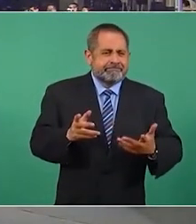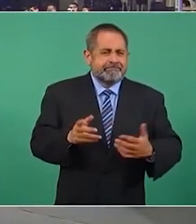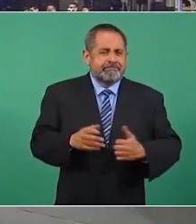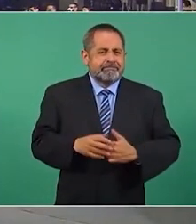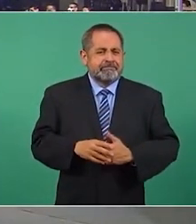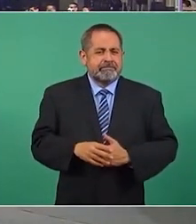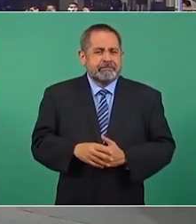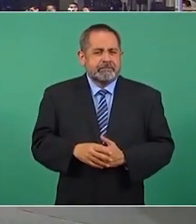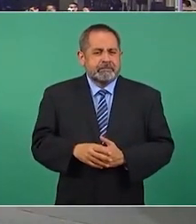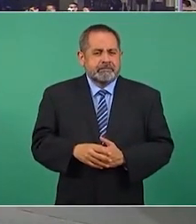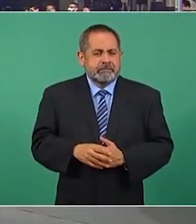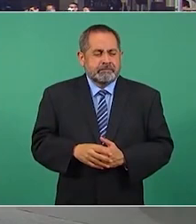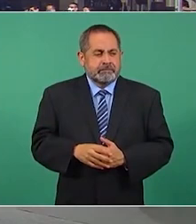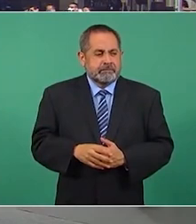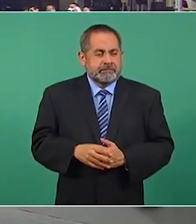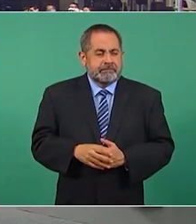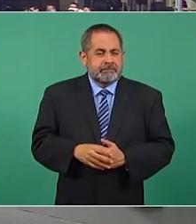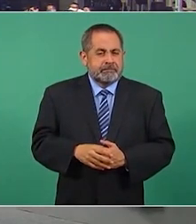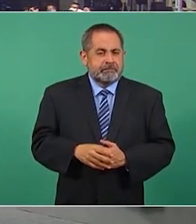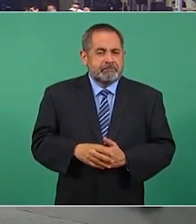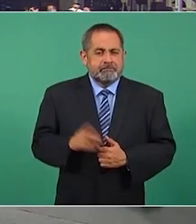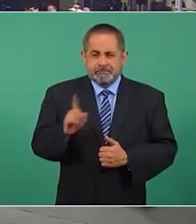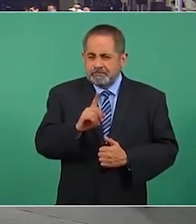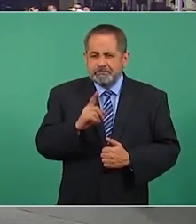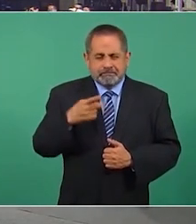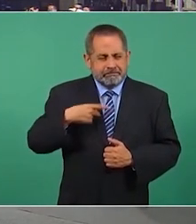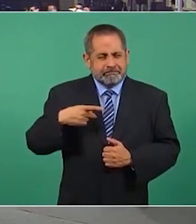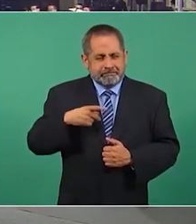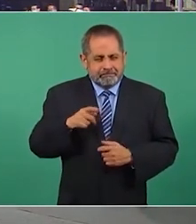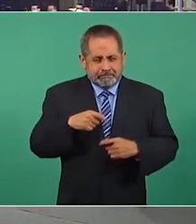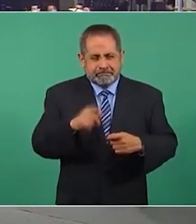que les ayudara